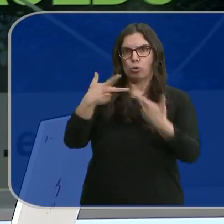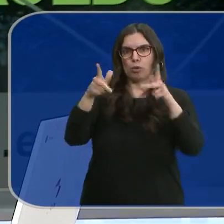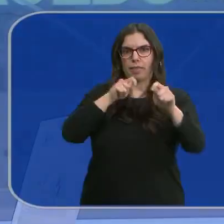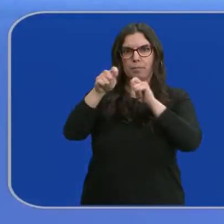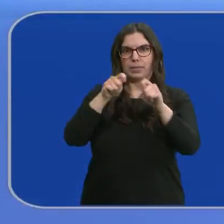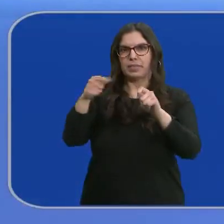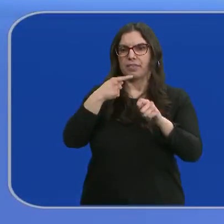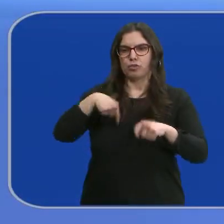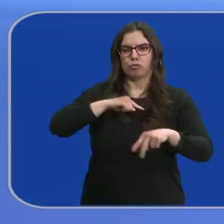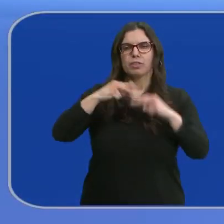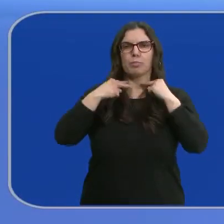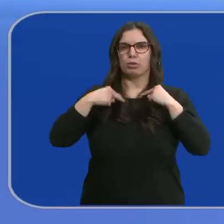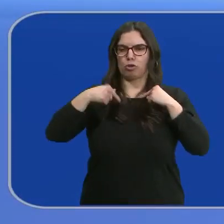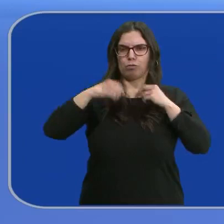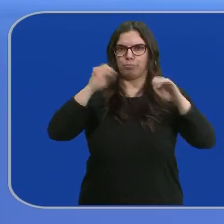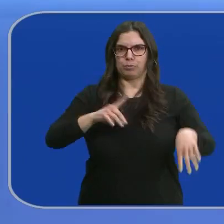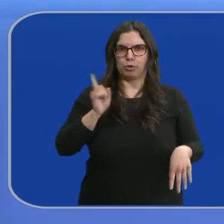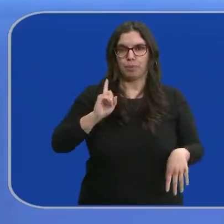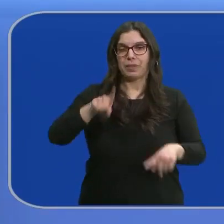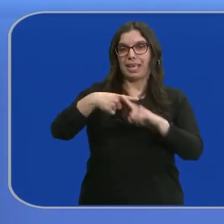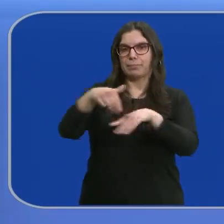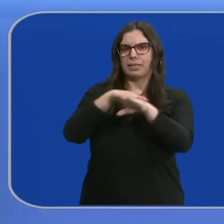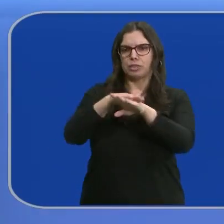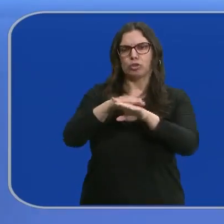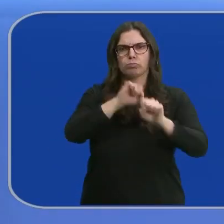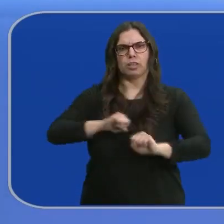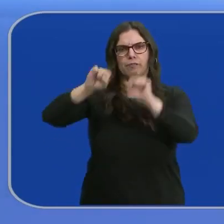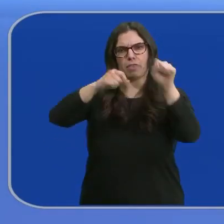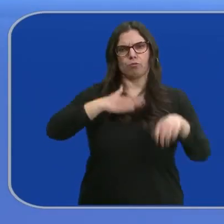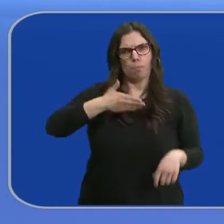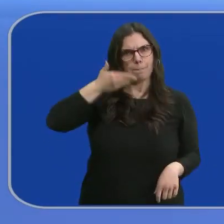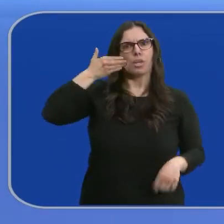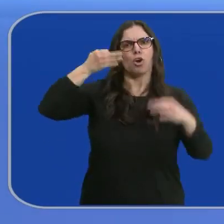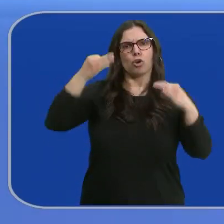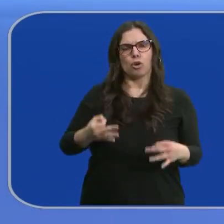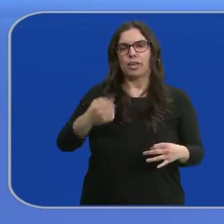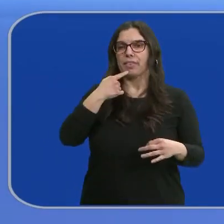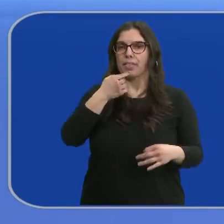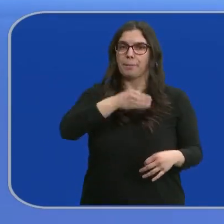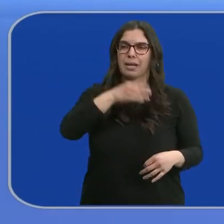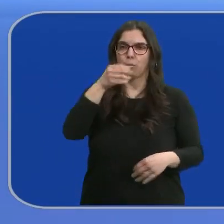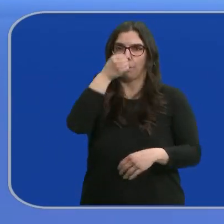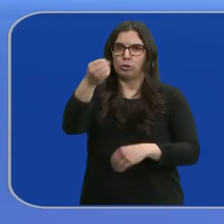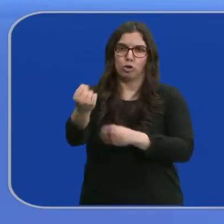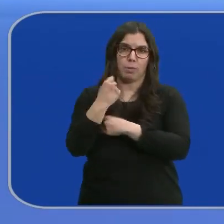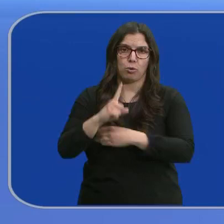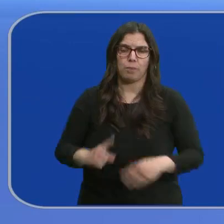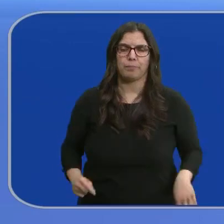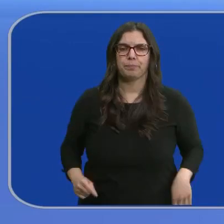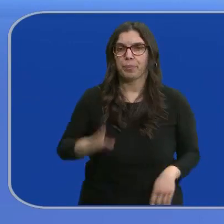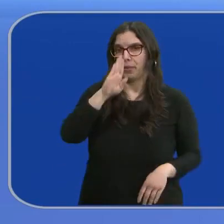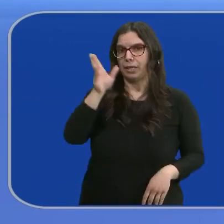para anunciar que no deja su escaño en el Congreso. El exministro defiende su honorabilidad y lamenta la falta de apoyo del PSOE. Le escuchamos en directo.